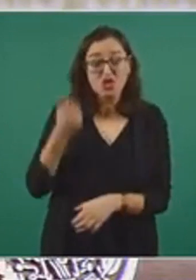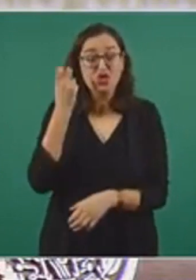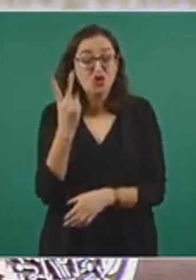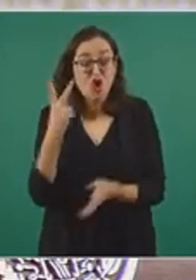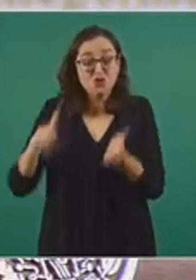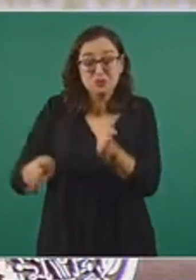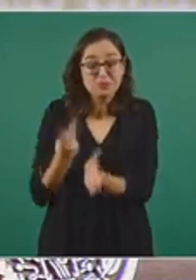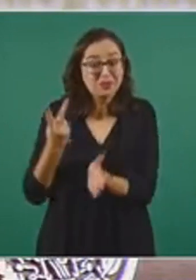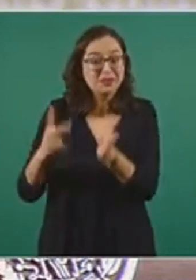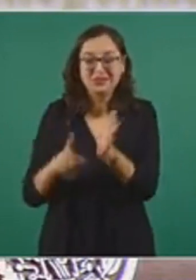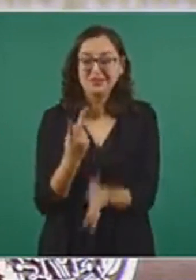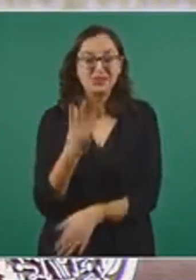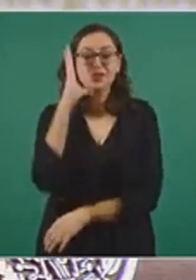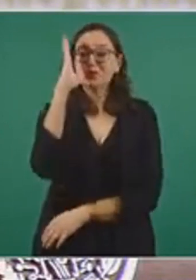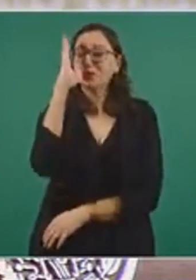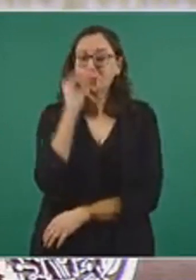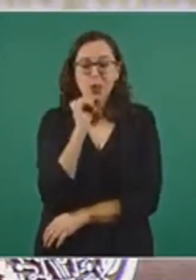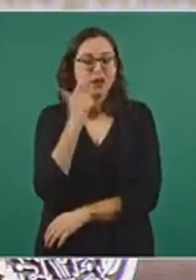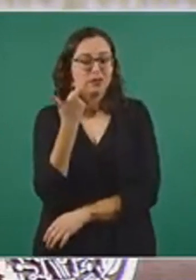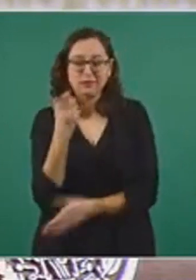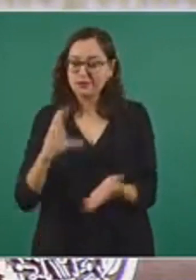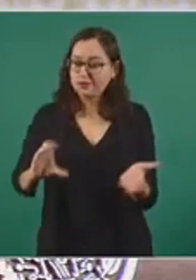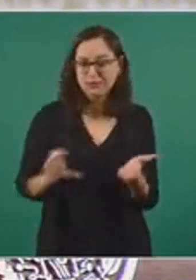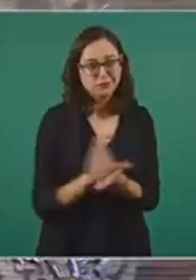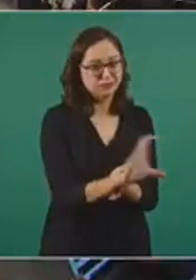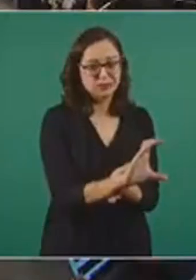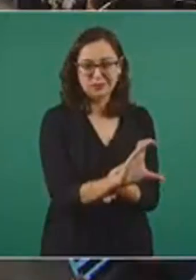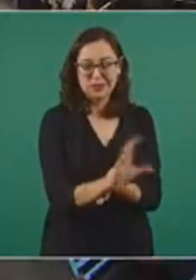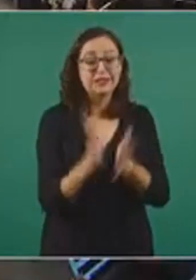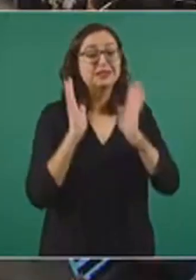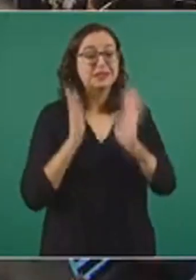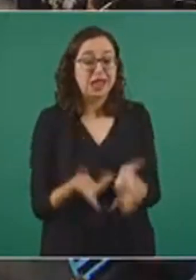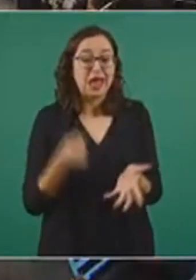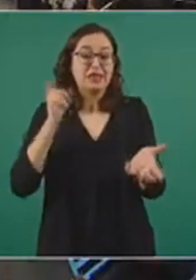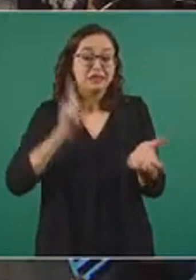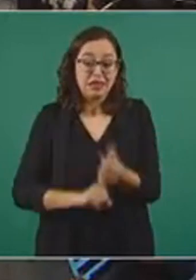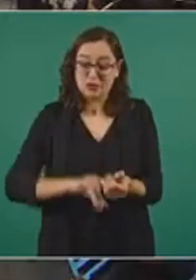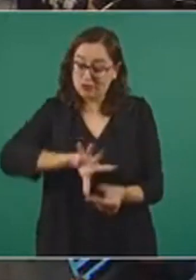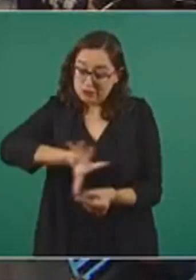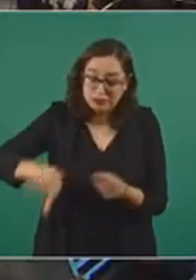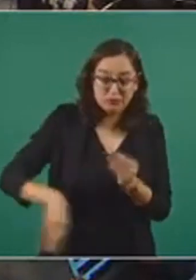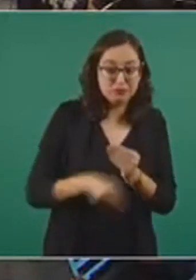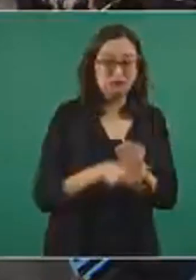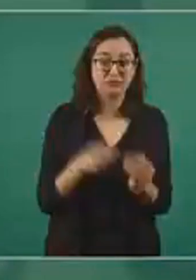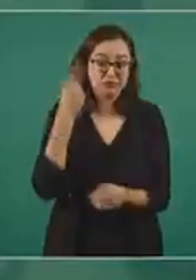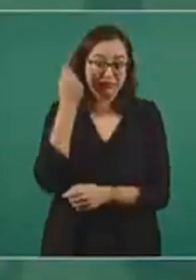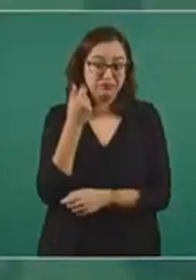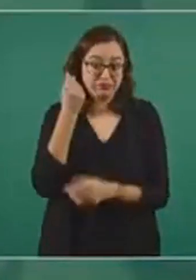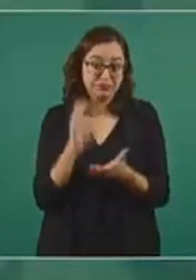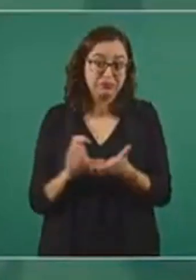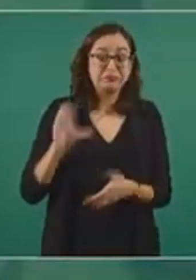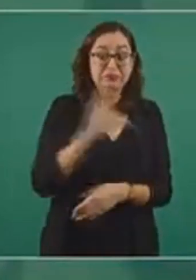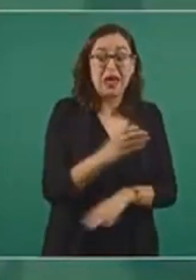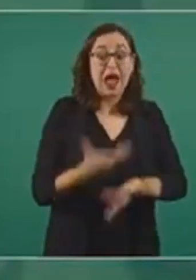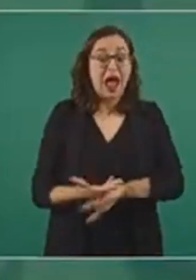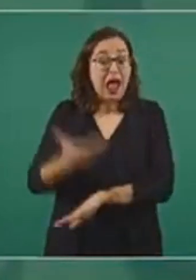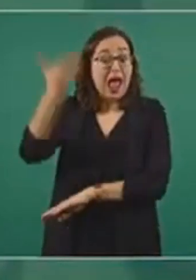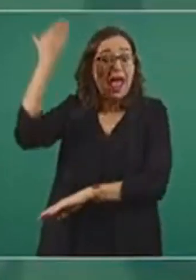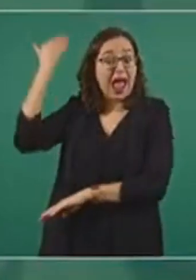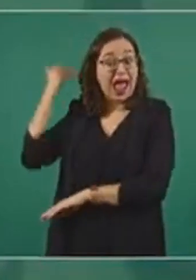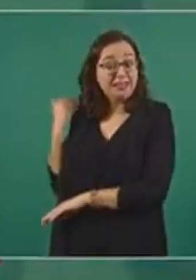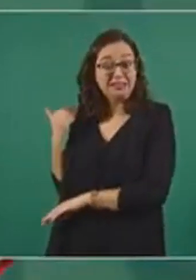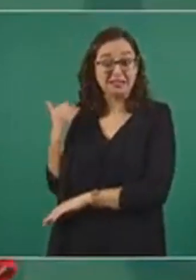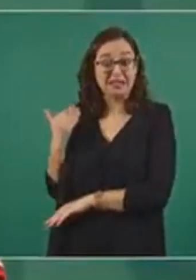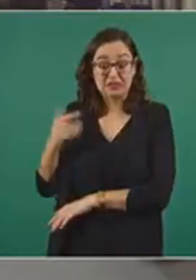por qué no se les puede dar. Es un asunto que ya estaba en la Suprema Corte de Justicia desde antes de que nosotros llegáramos y así es como está